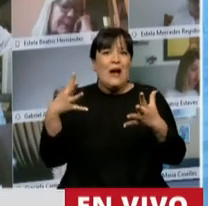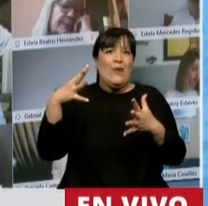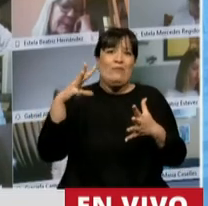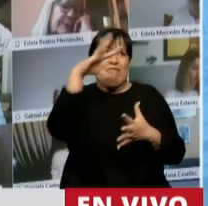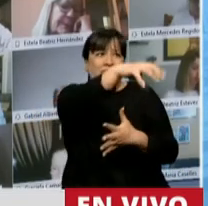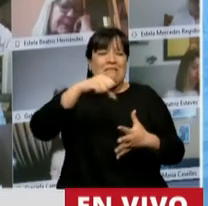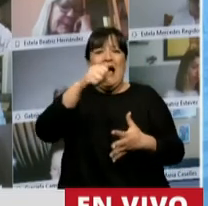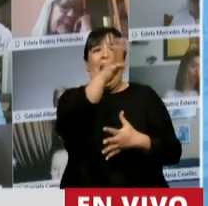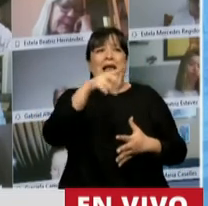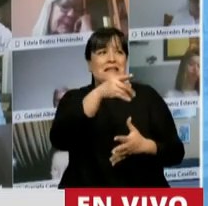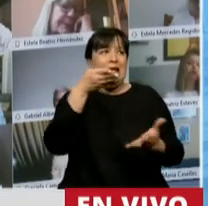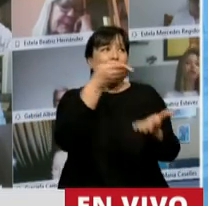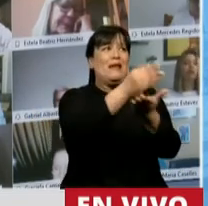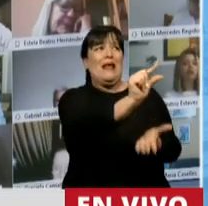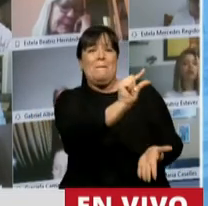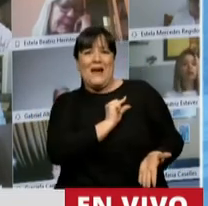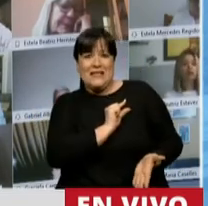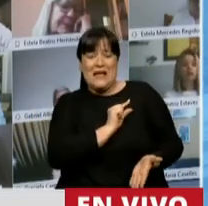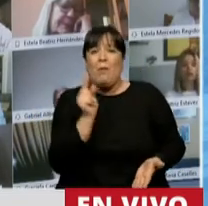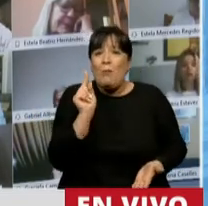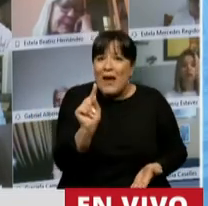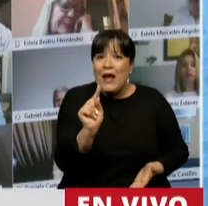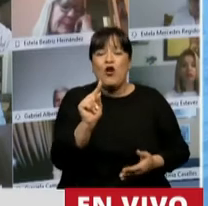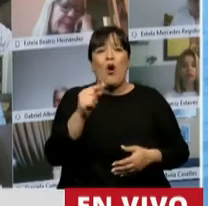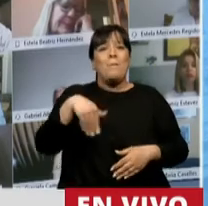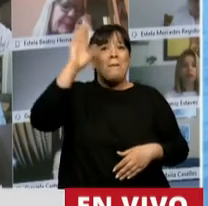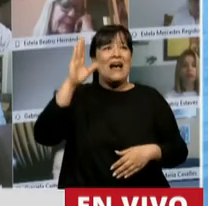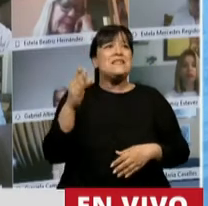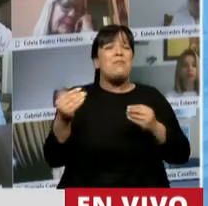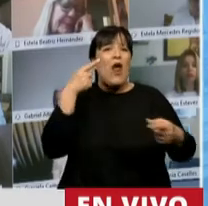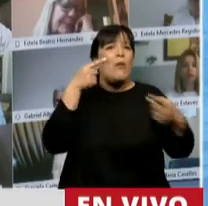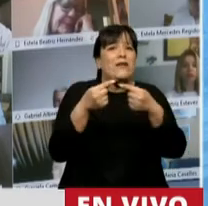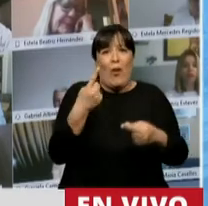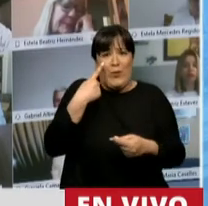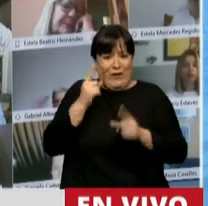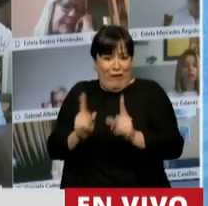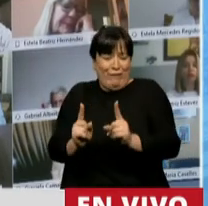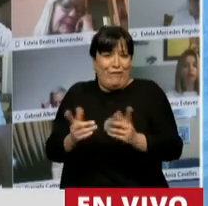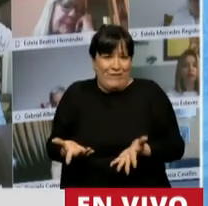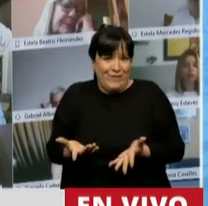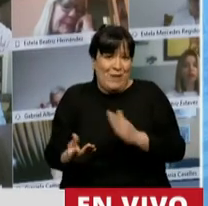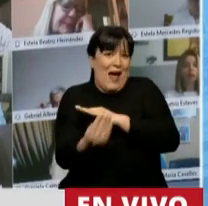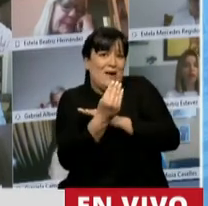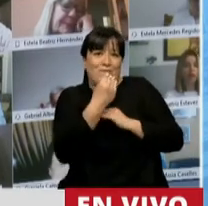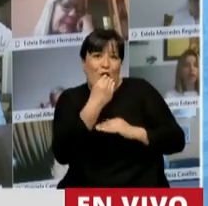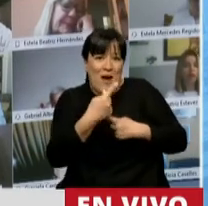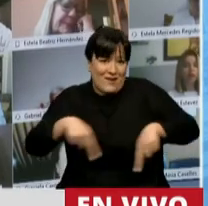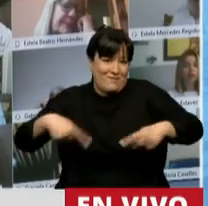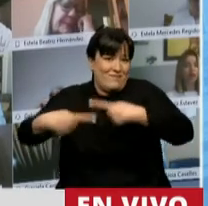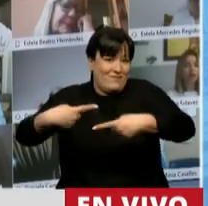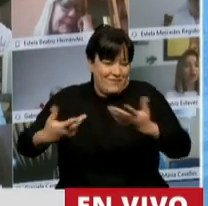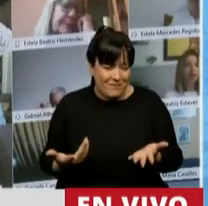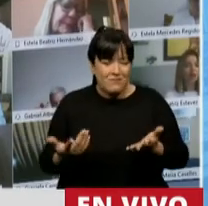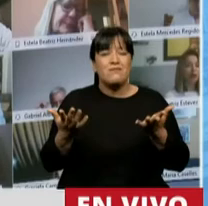arcas de la ANSES para pedir un préstamo que generalmente lo es para la subsistencia. Entonces, este trabajador